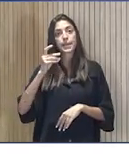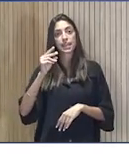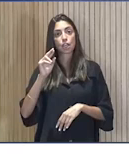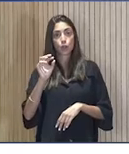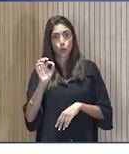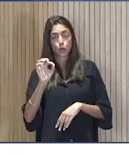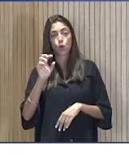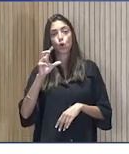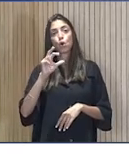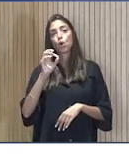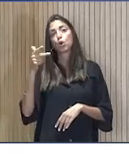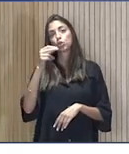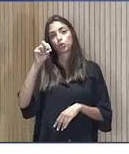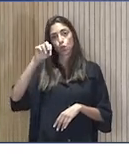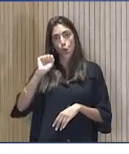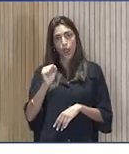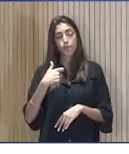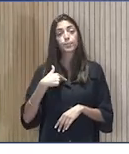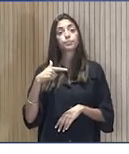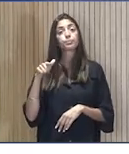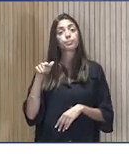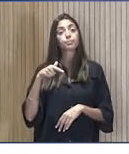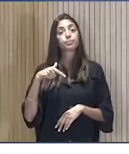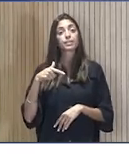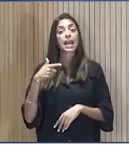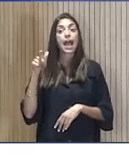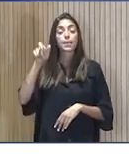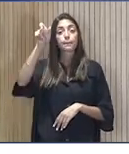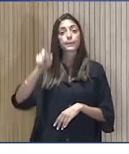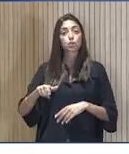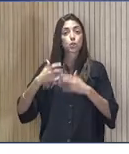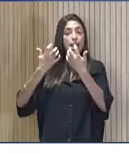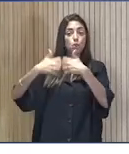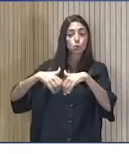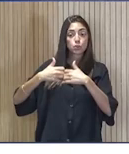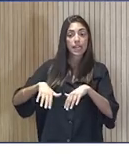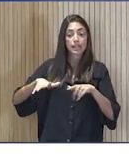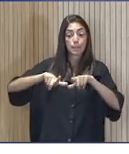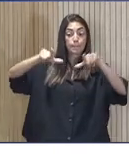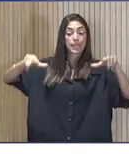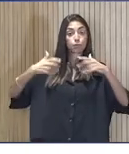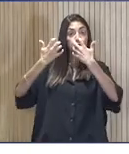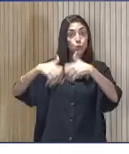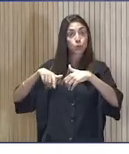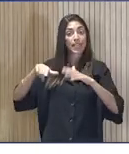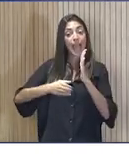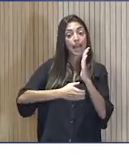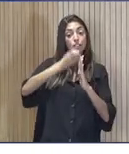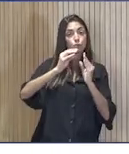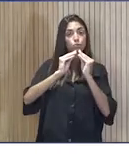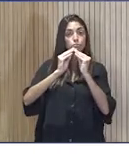de COPE Sevilla. Oye, que hay un industrial de plataformas industriales en Sevilla que le construye el ascensor.